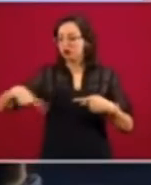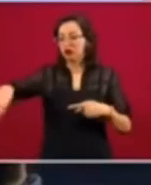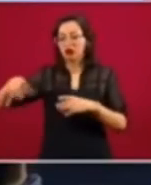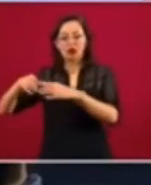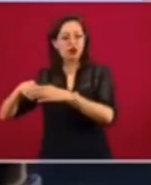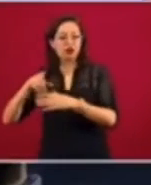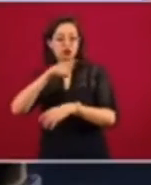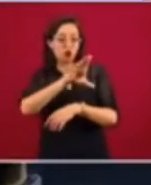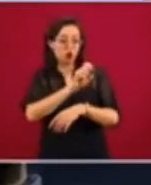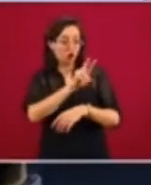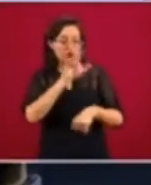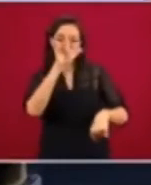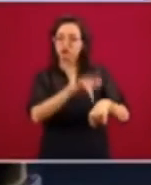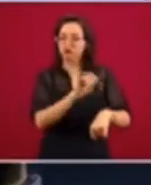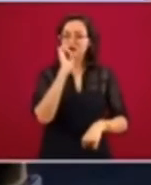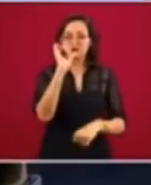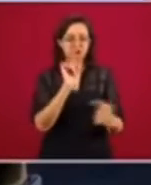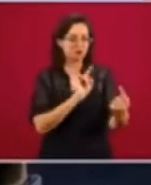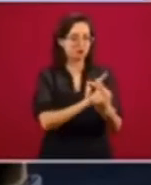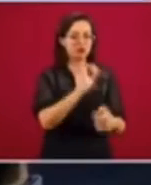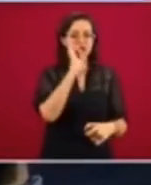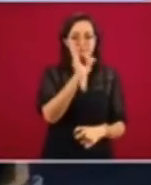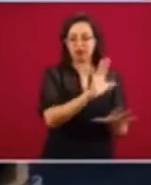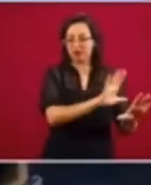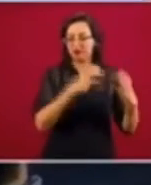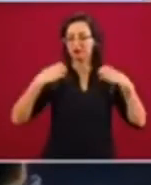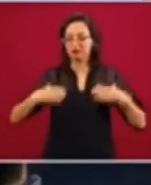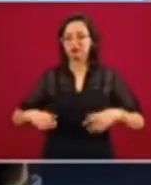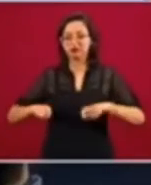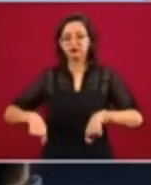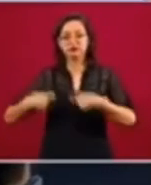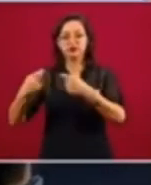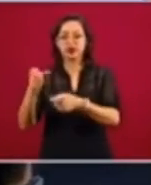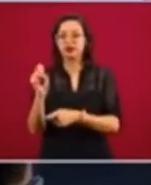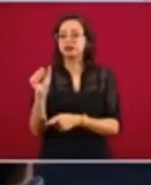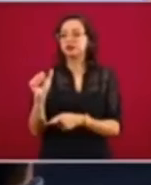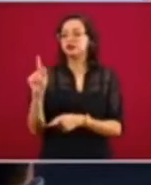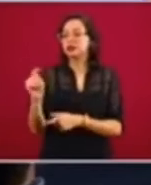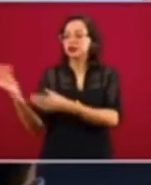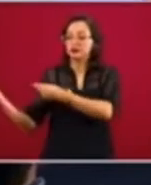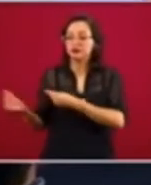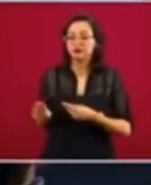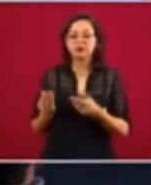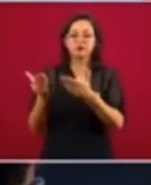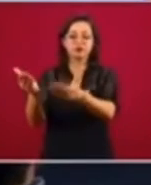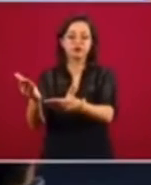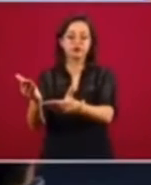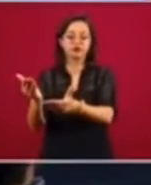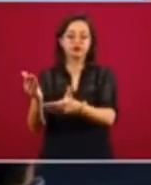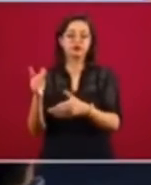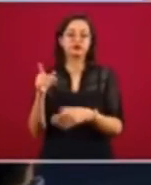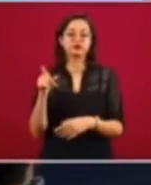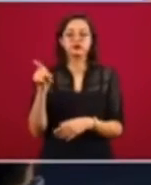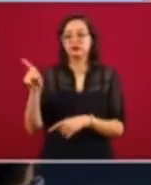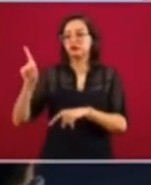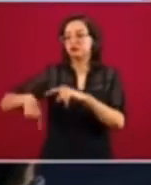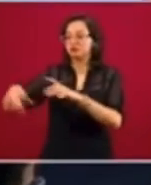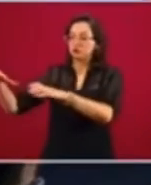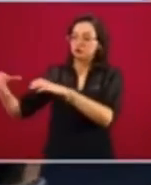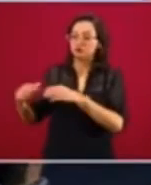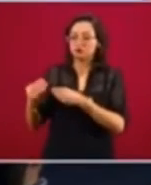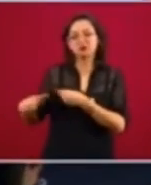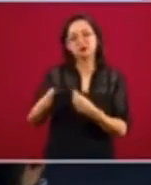contacto con pacientes COVID. Estas batas fueron transferidas por el Servicio de Administración Tributaria procedentes de un decomiso.